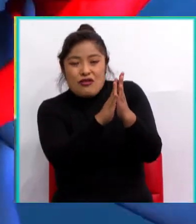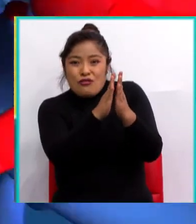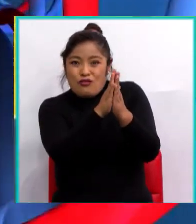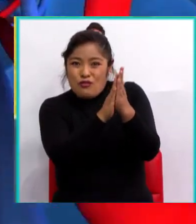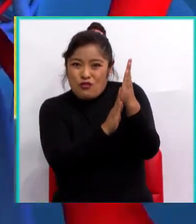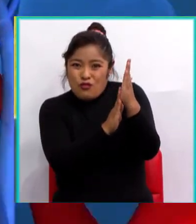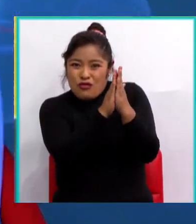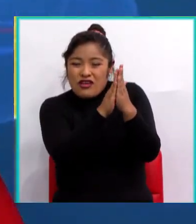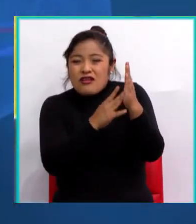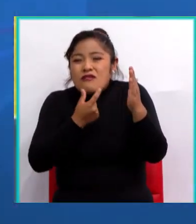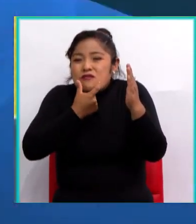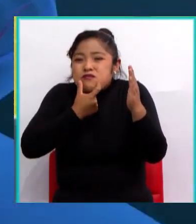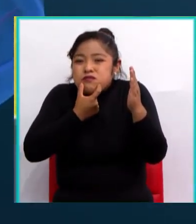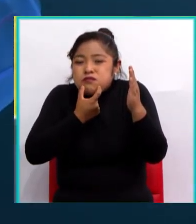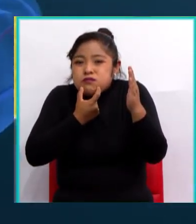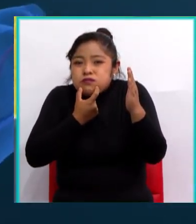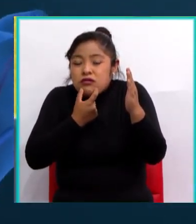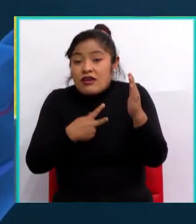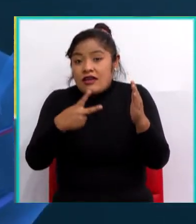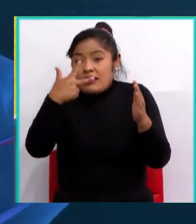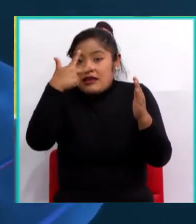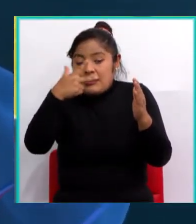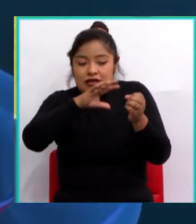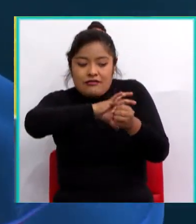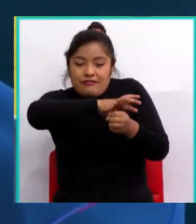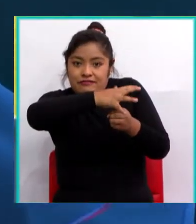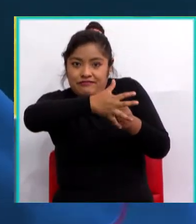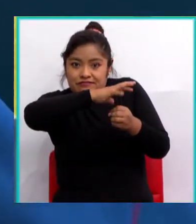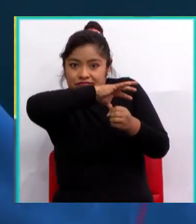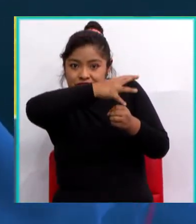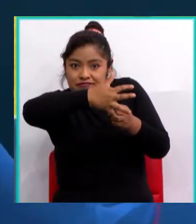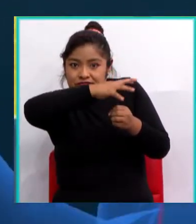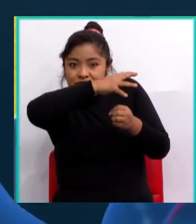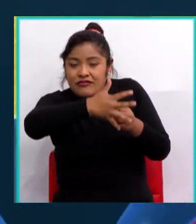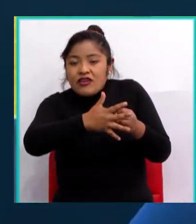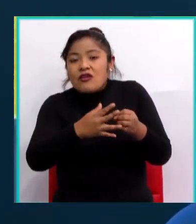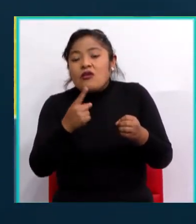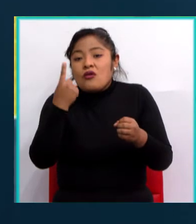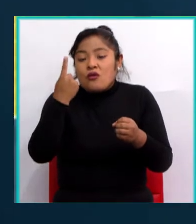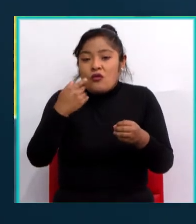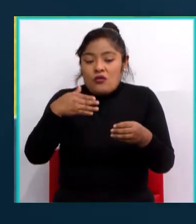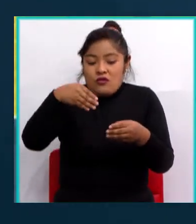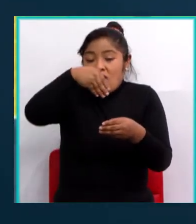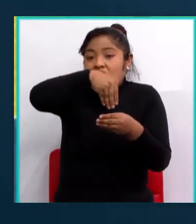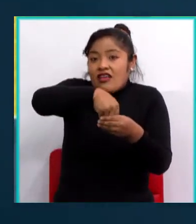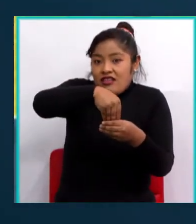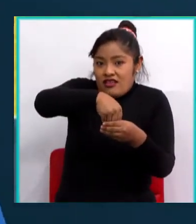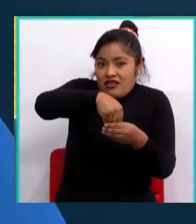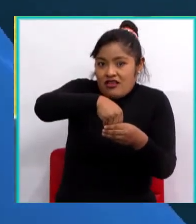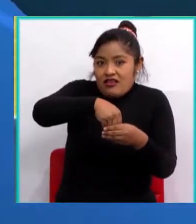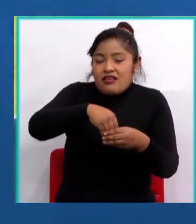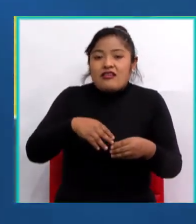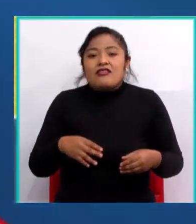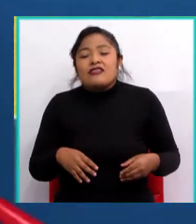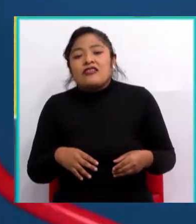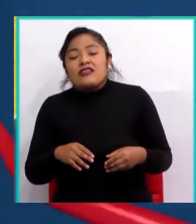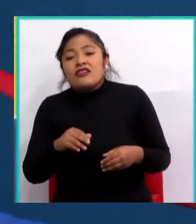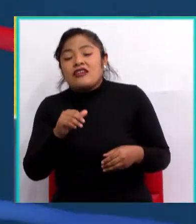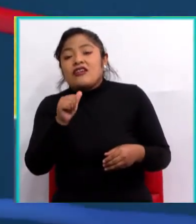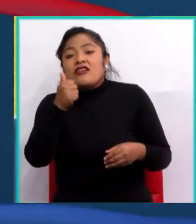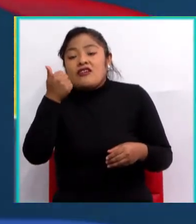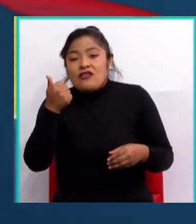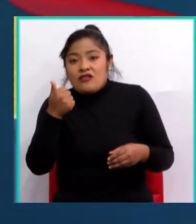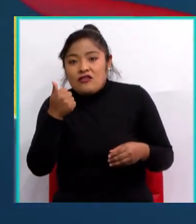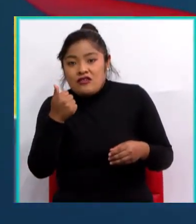por tres capas. Una interna o endotelial y la media